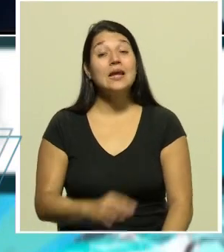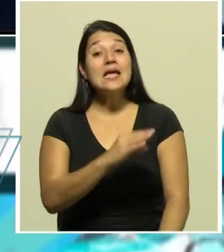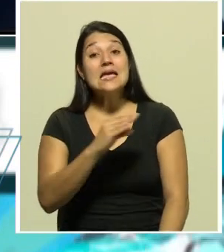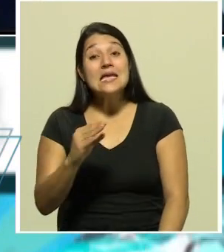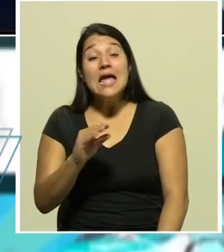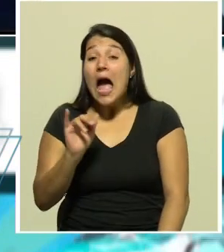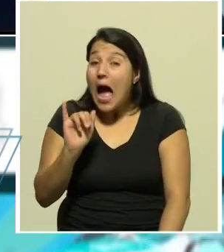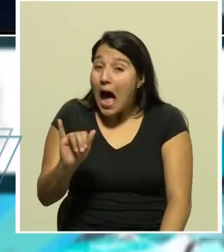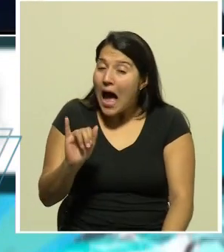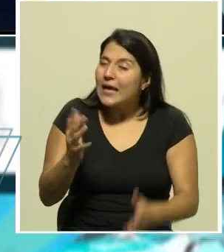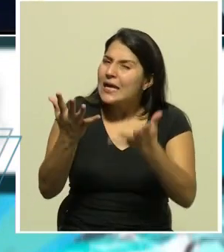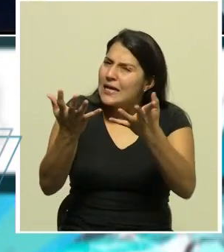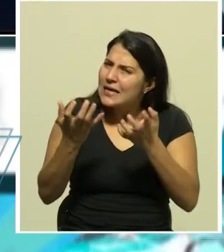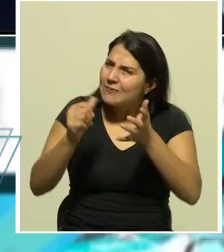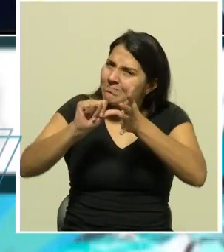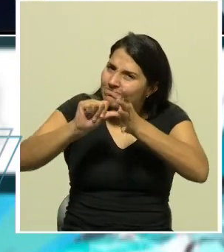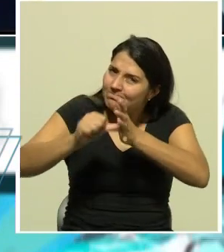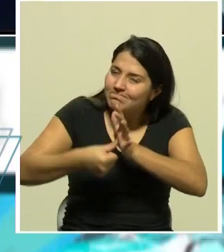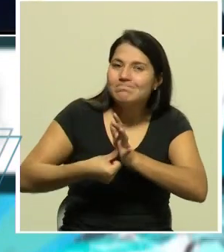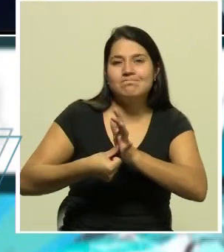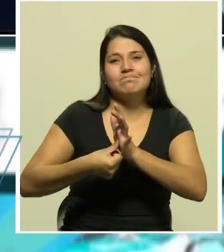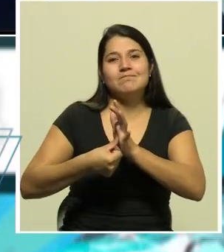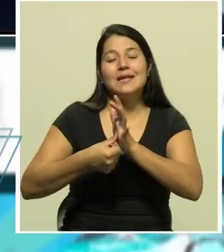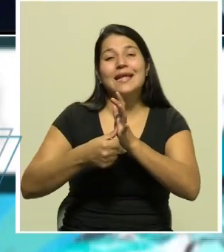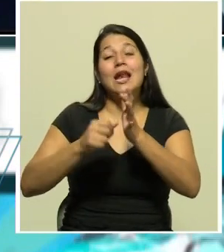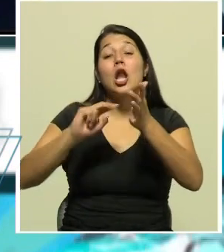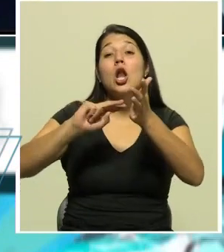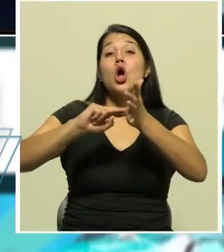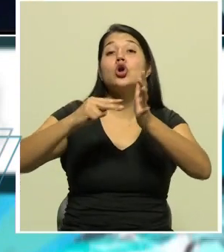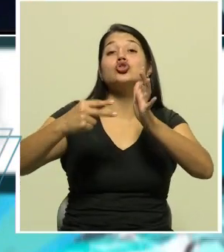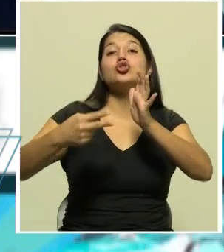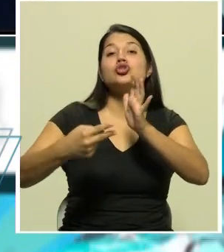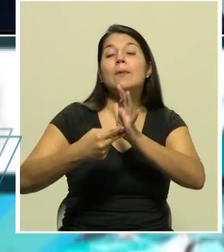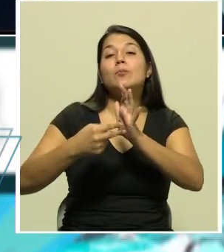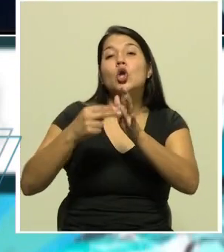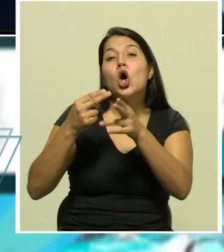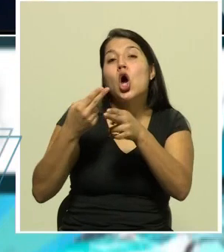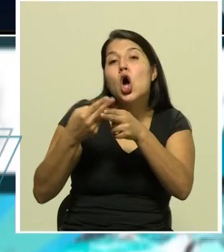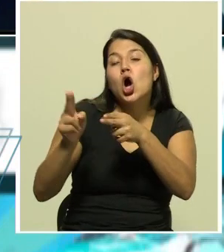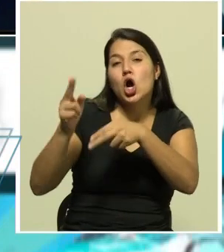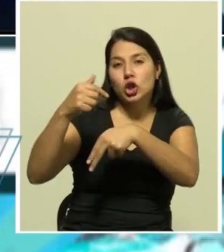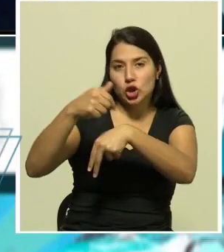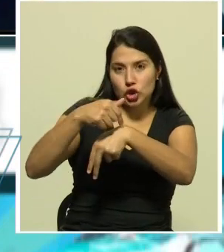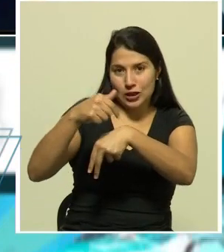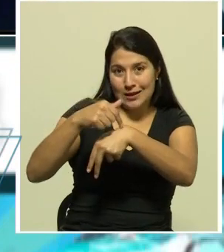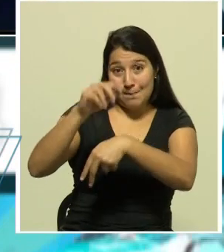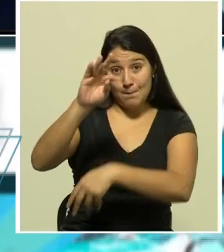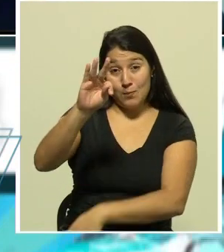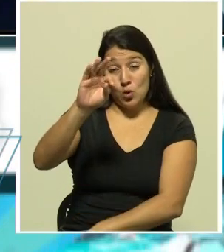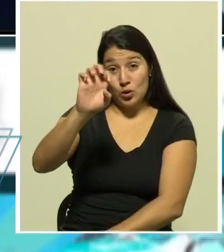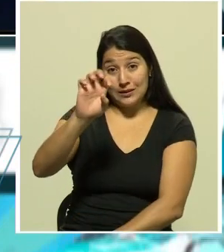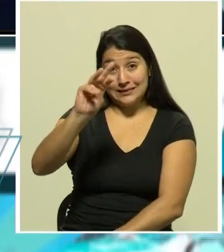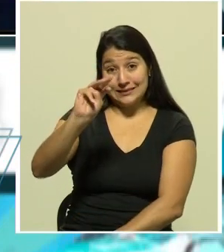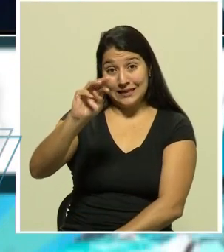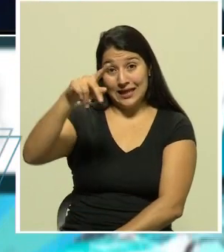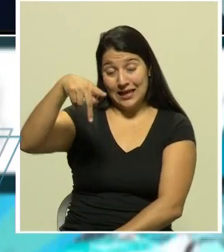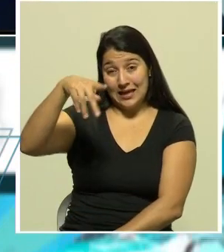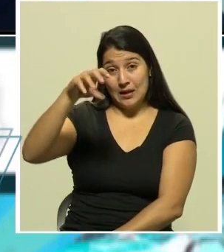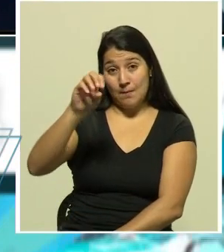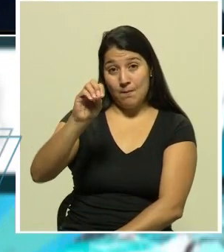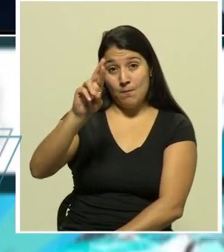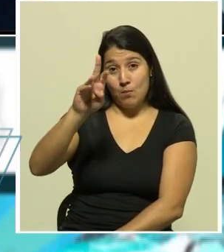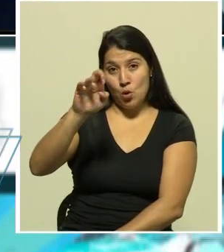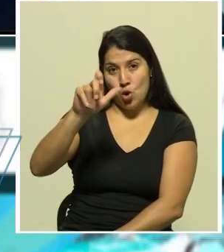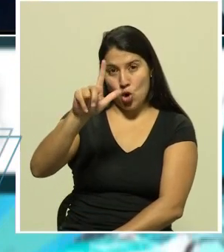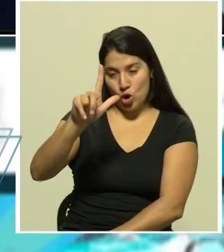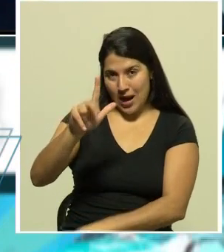si quisiera subrayar el concepto de temporal tal vez uno de los temores que hay en la población es que esto se vuelva como una especie